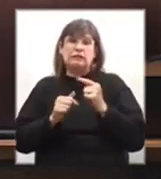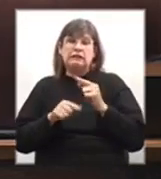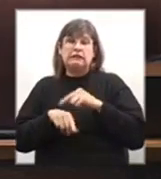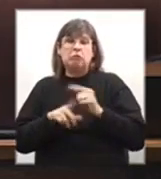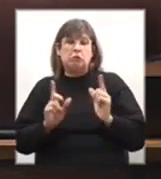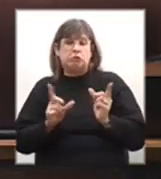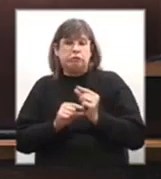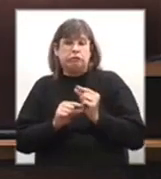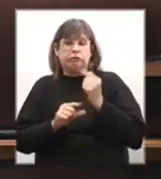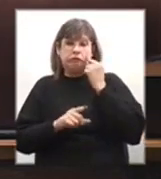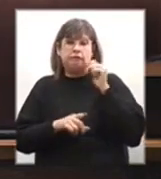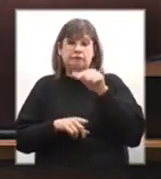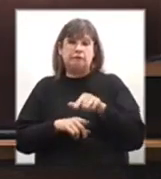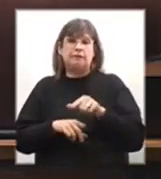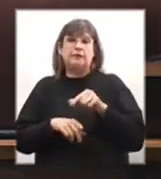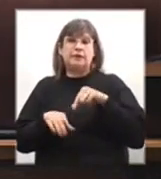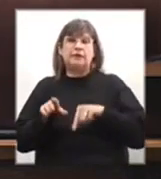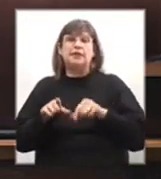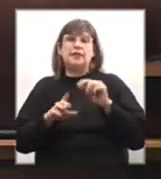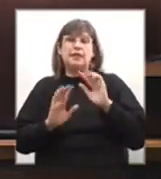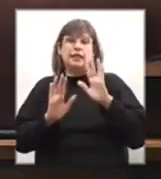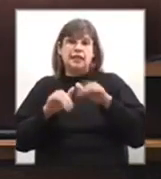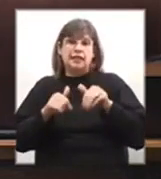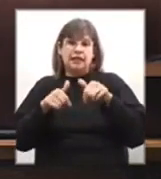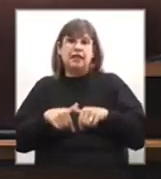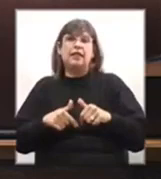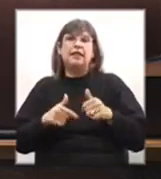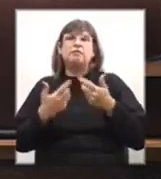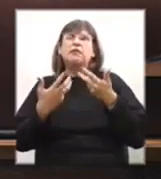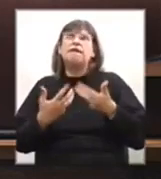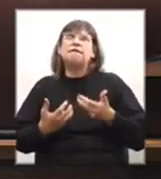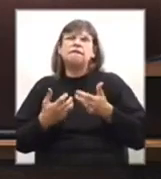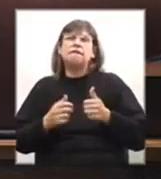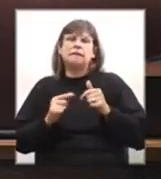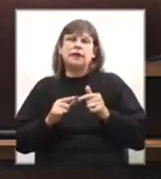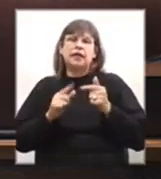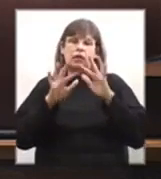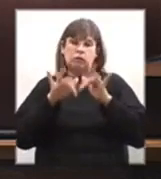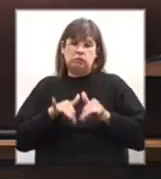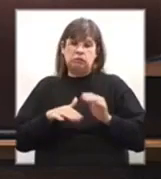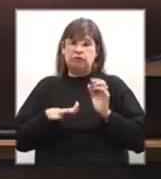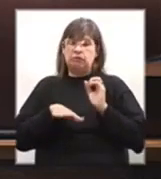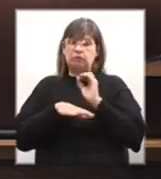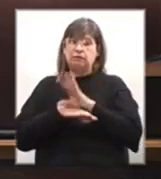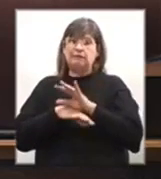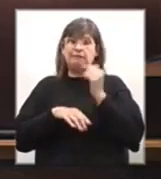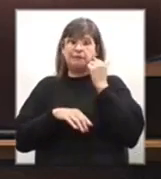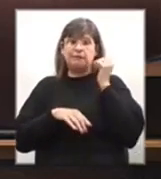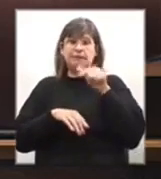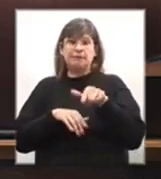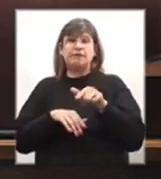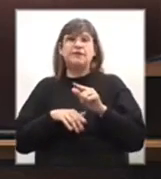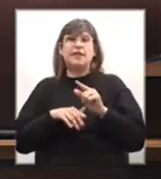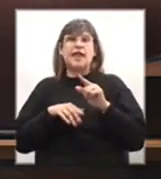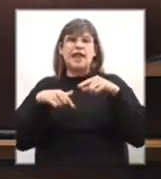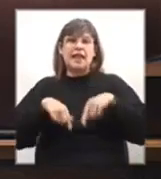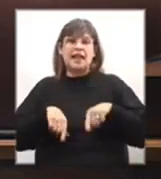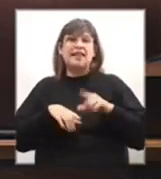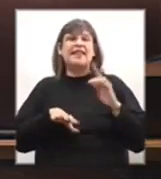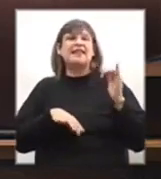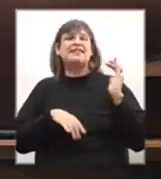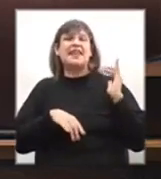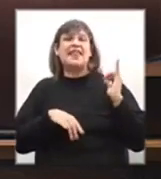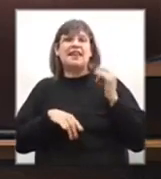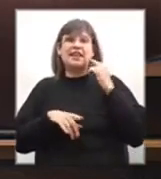corto de tiempo por aquí, dejo hoy y deseo que mis palabras sean enviadas a la Intendencia de